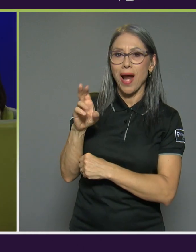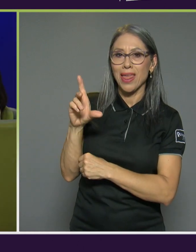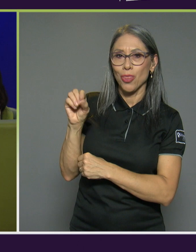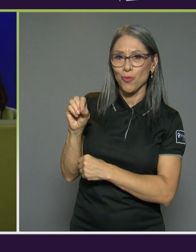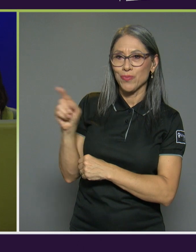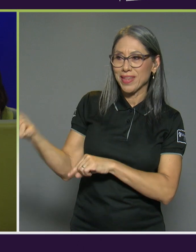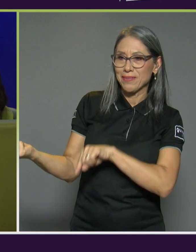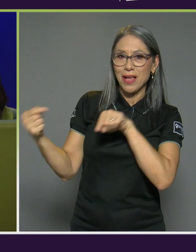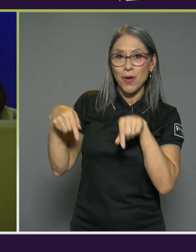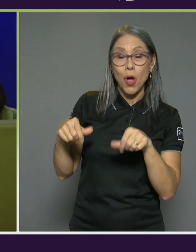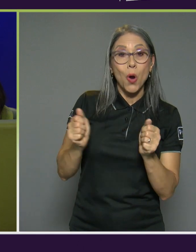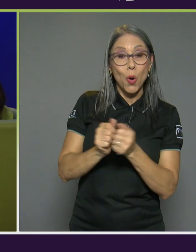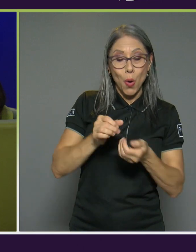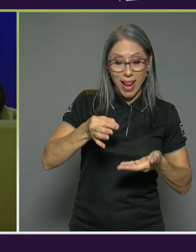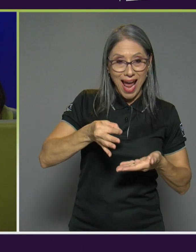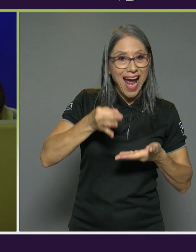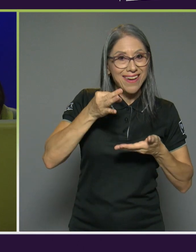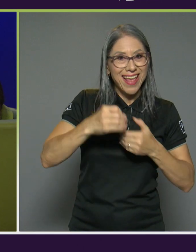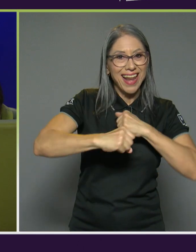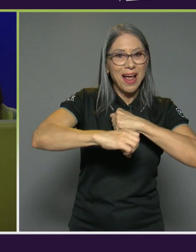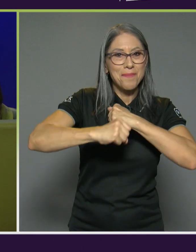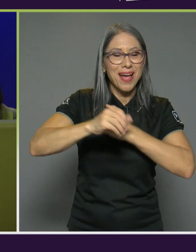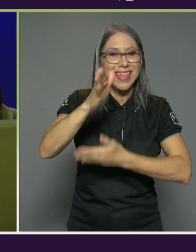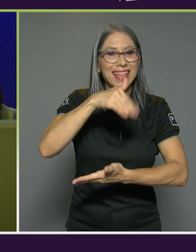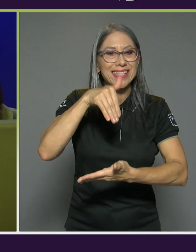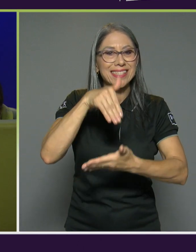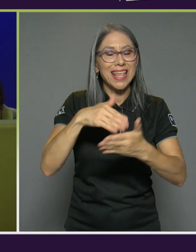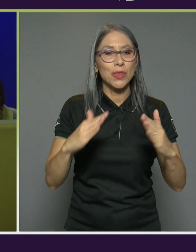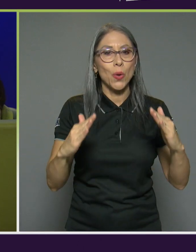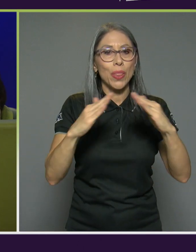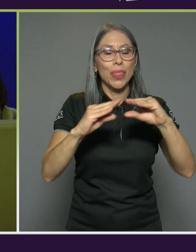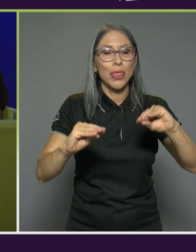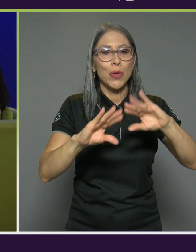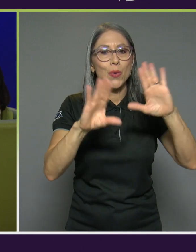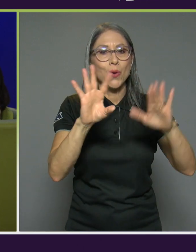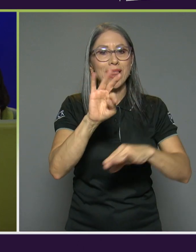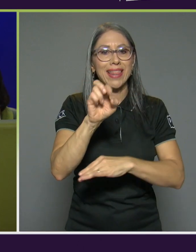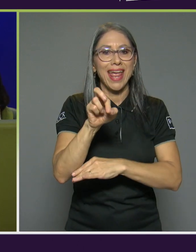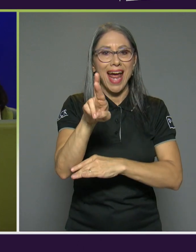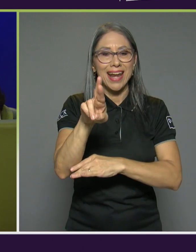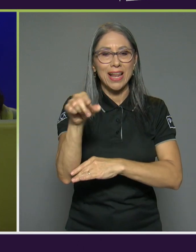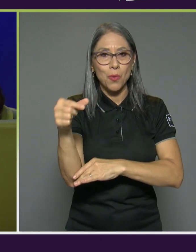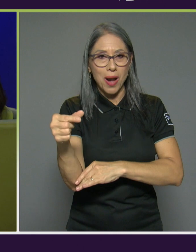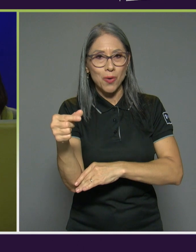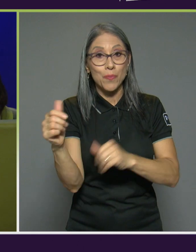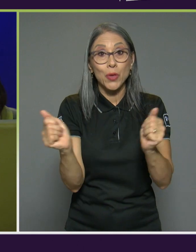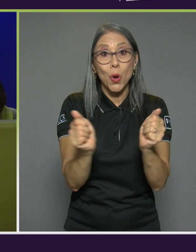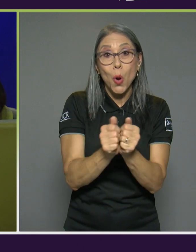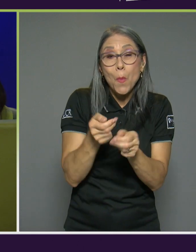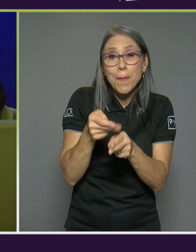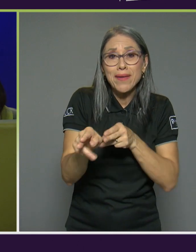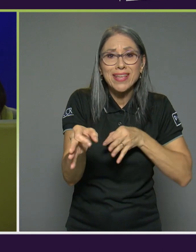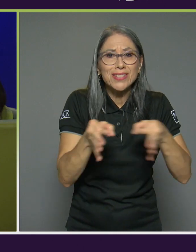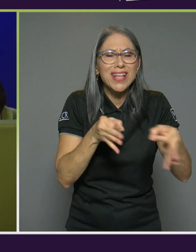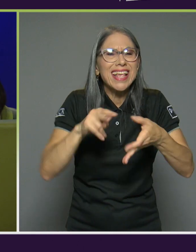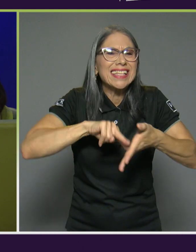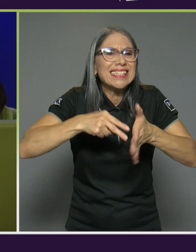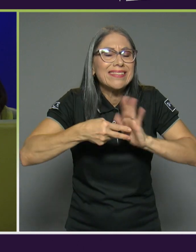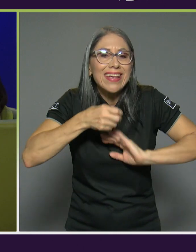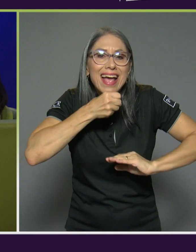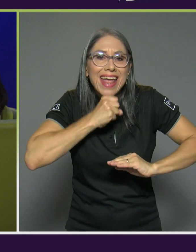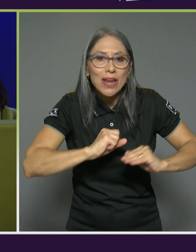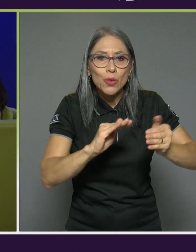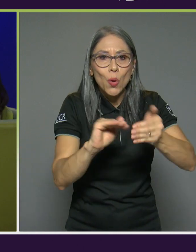con la jarra también de la campaña del centro irino del tejado del huarco y con esta explicación breve de qué es la gerontocomunidad